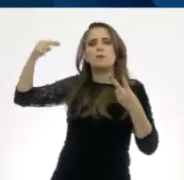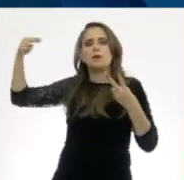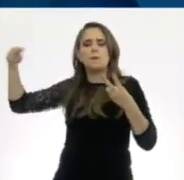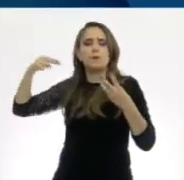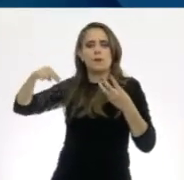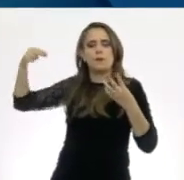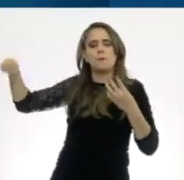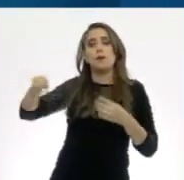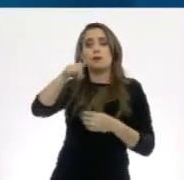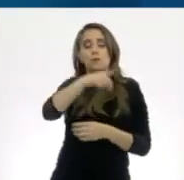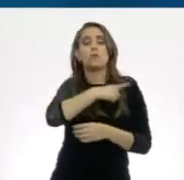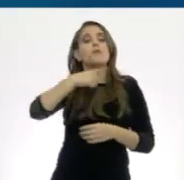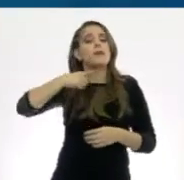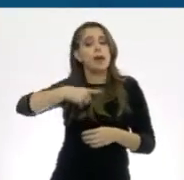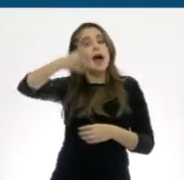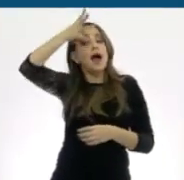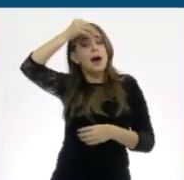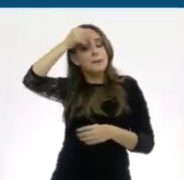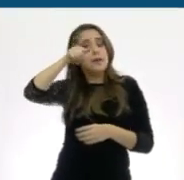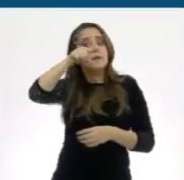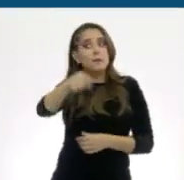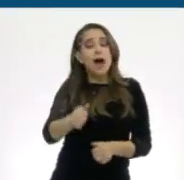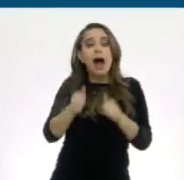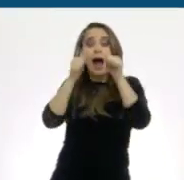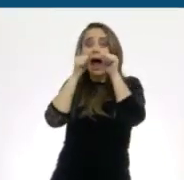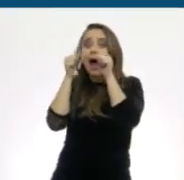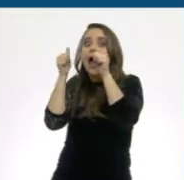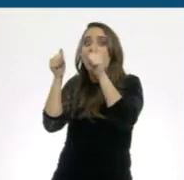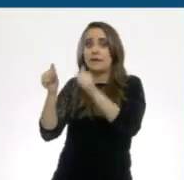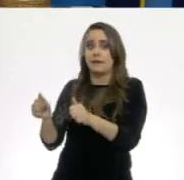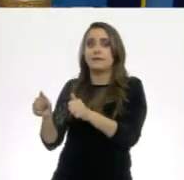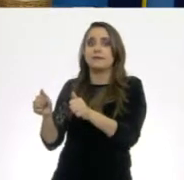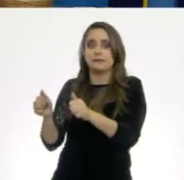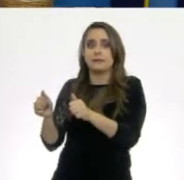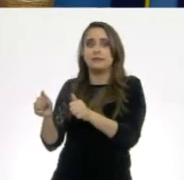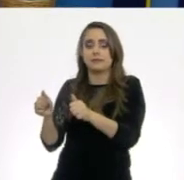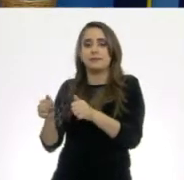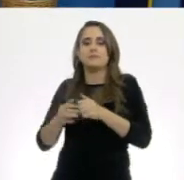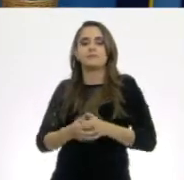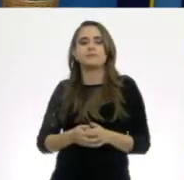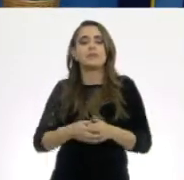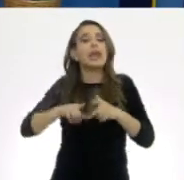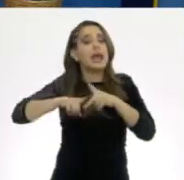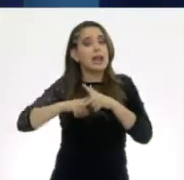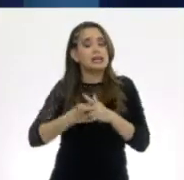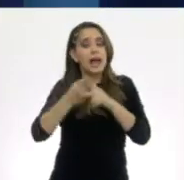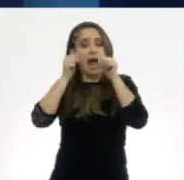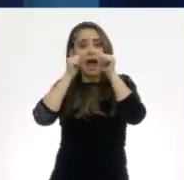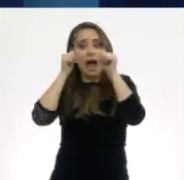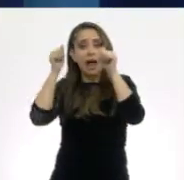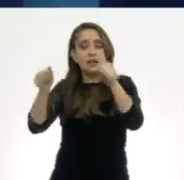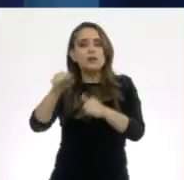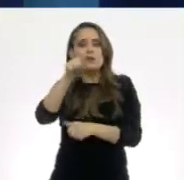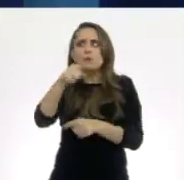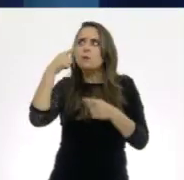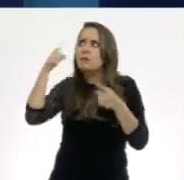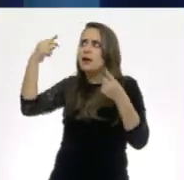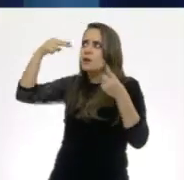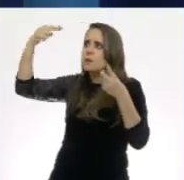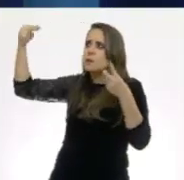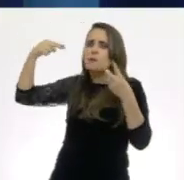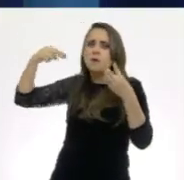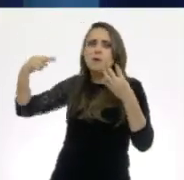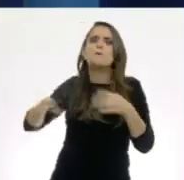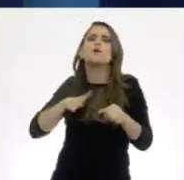habilidad de escucha y atención, Eti. Iniciamos atentos en su casa para identificar el método.